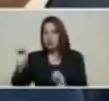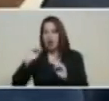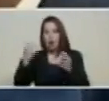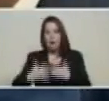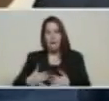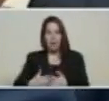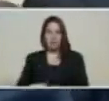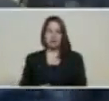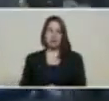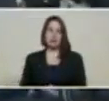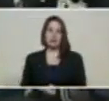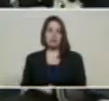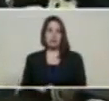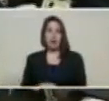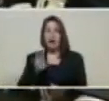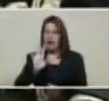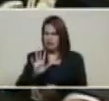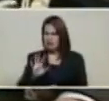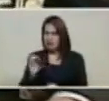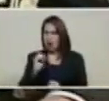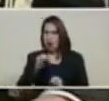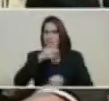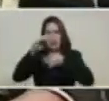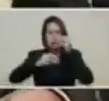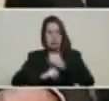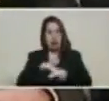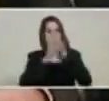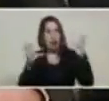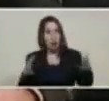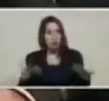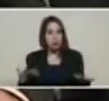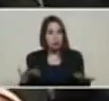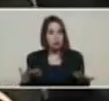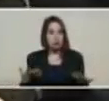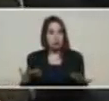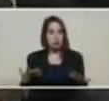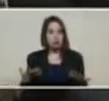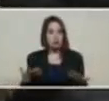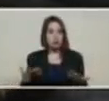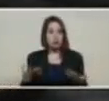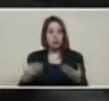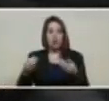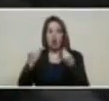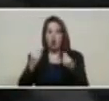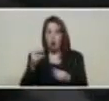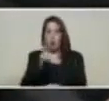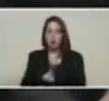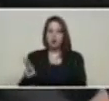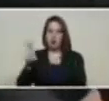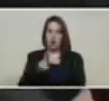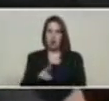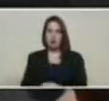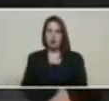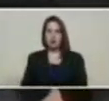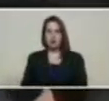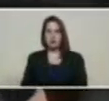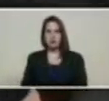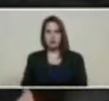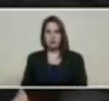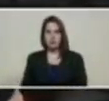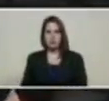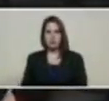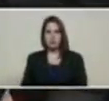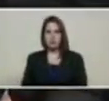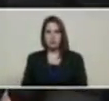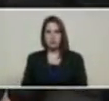así o más claro ¿cómo se accede precisamente a la compra